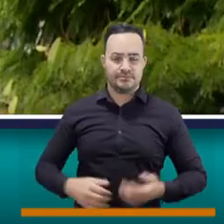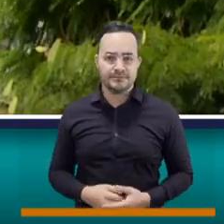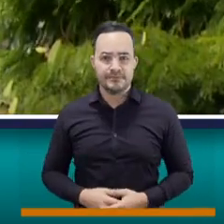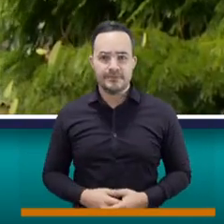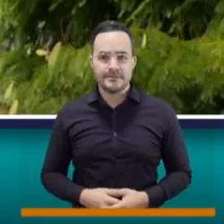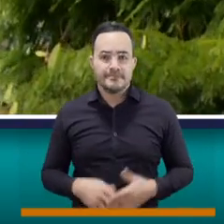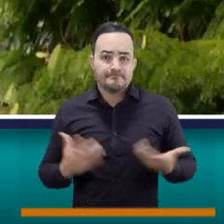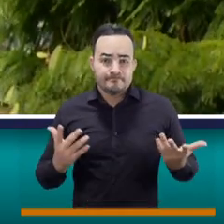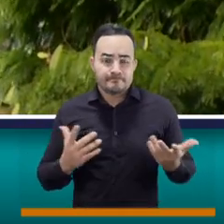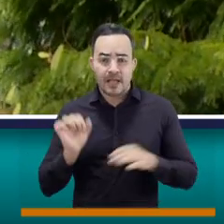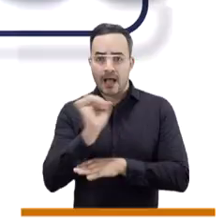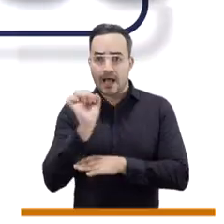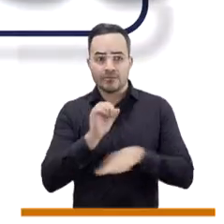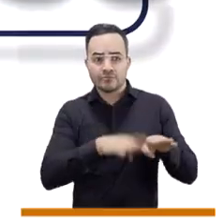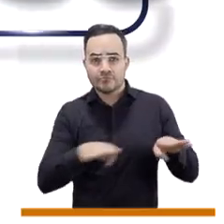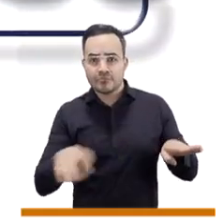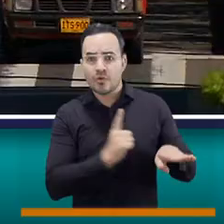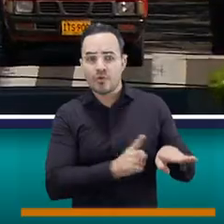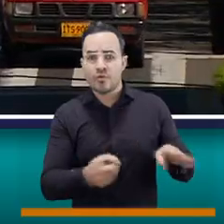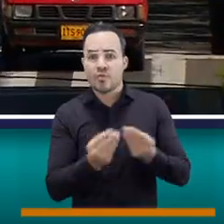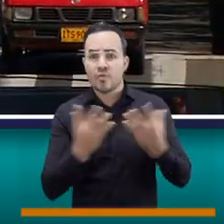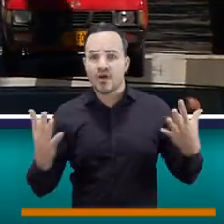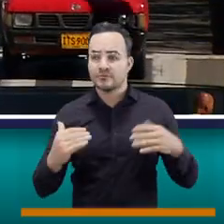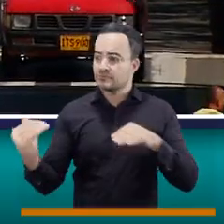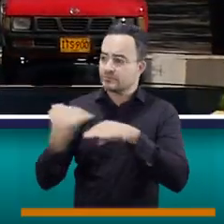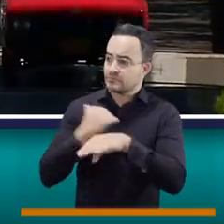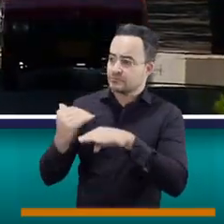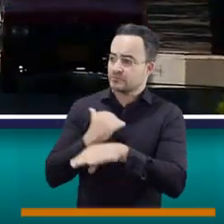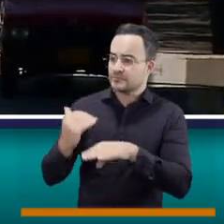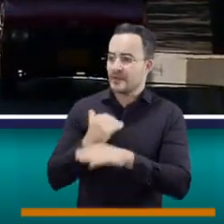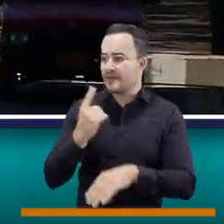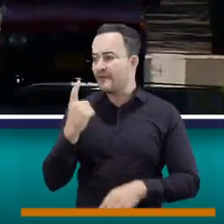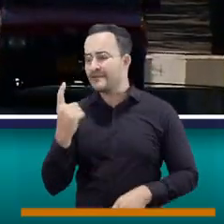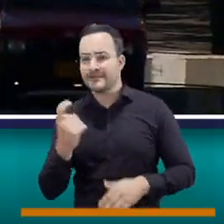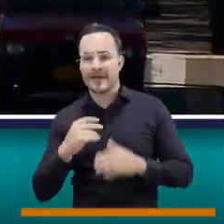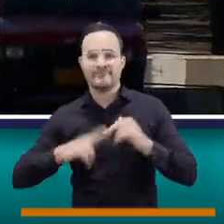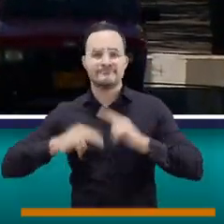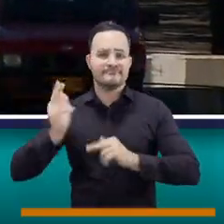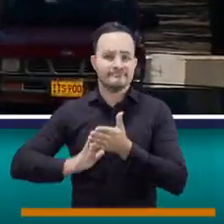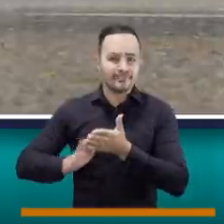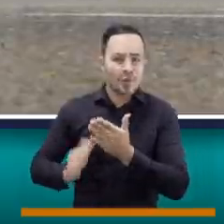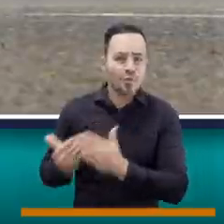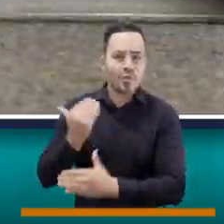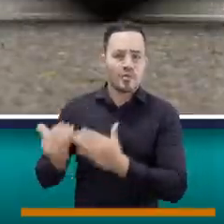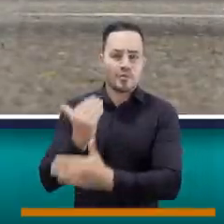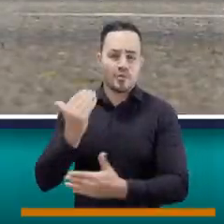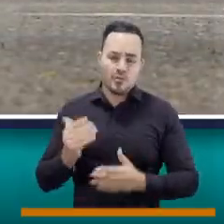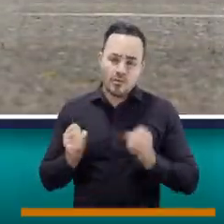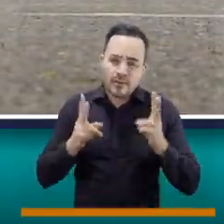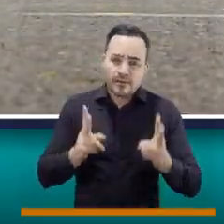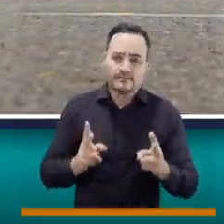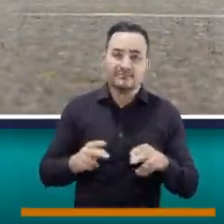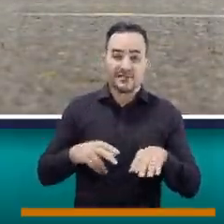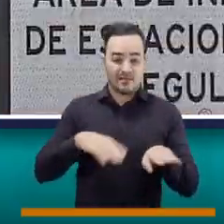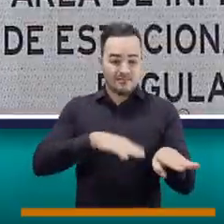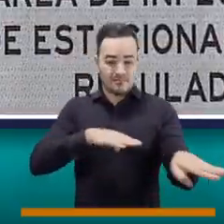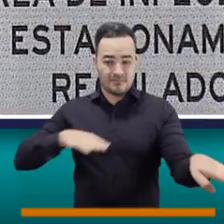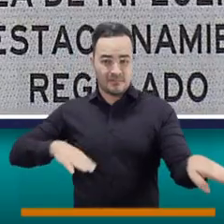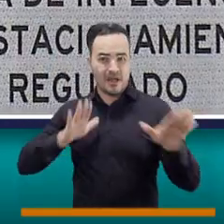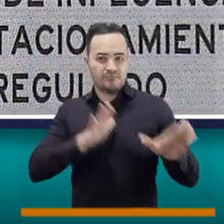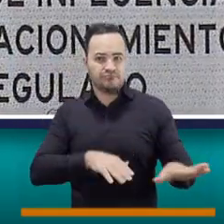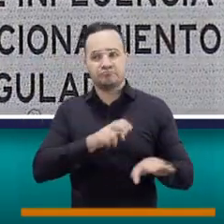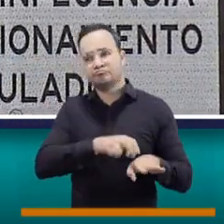tema no se salga de las manos. No solo es la cantidad de carros y la falta de vías. El mal